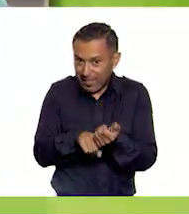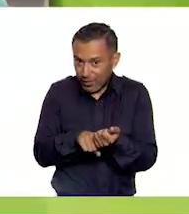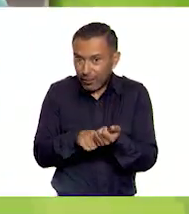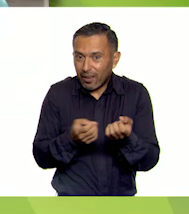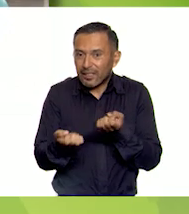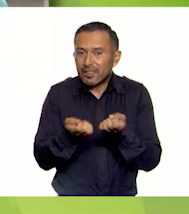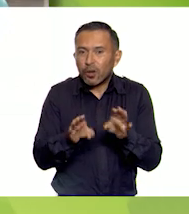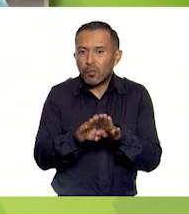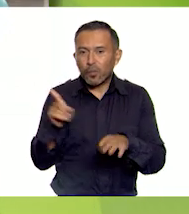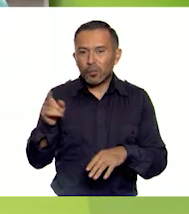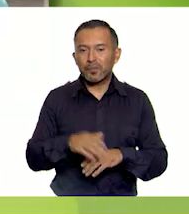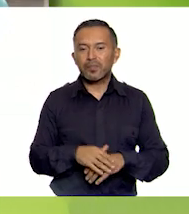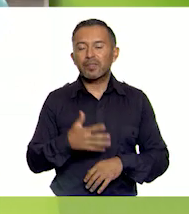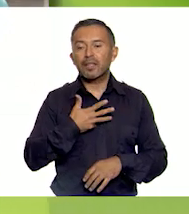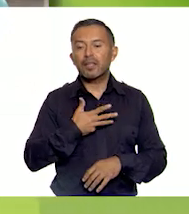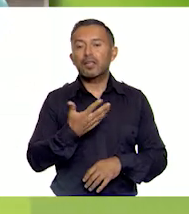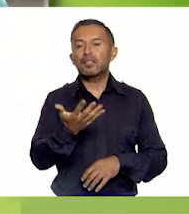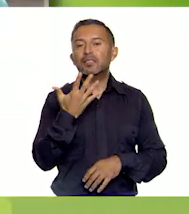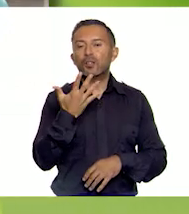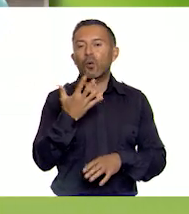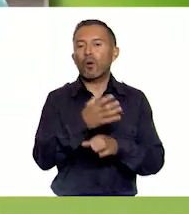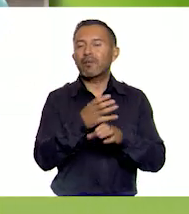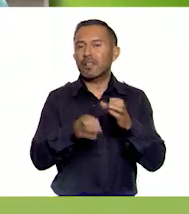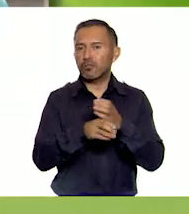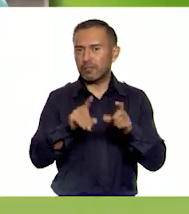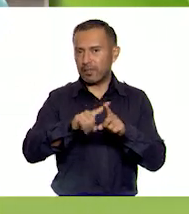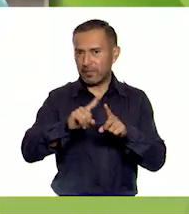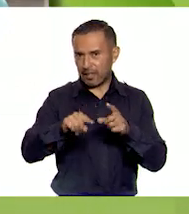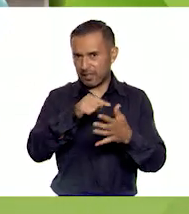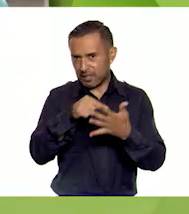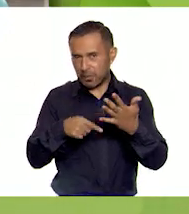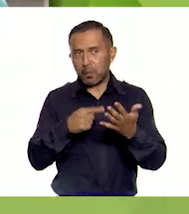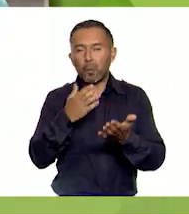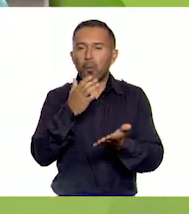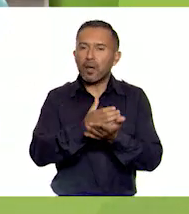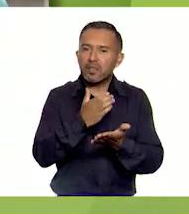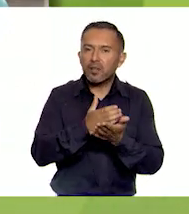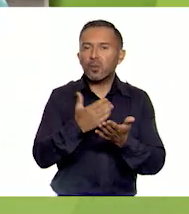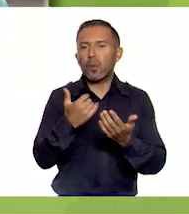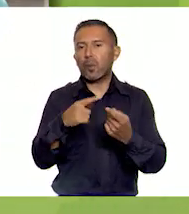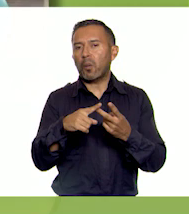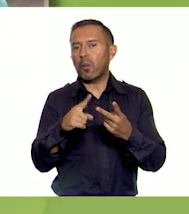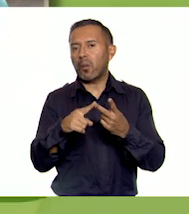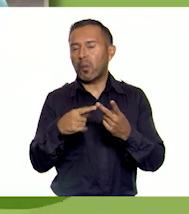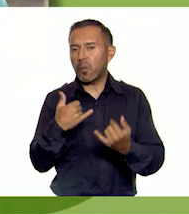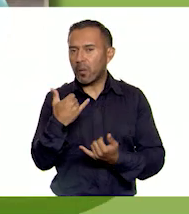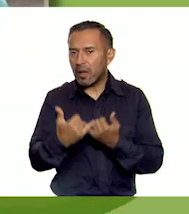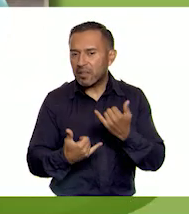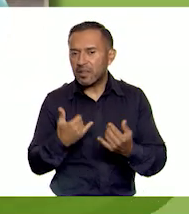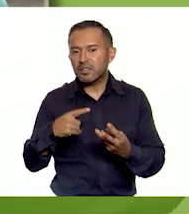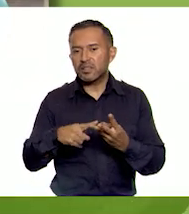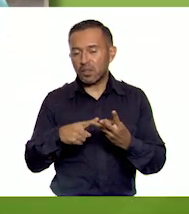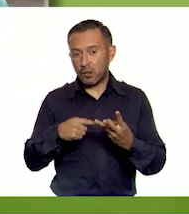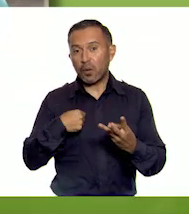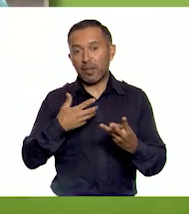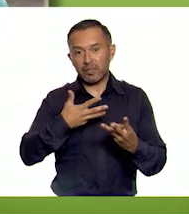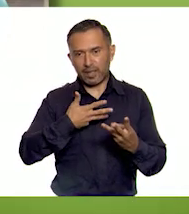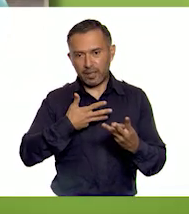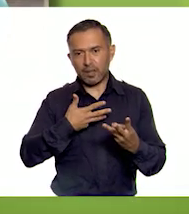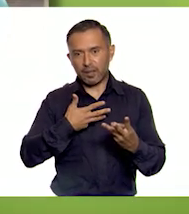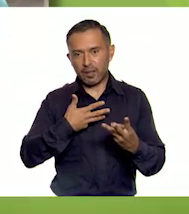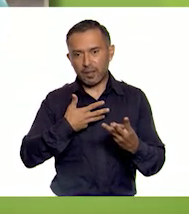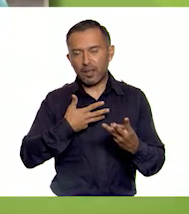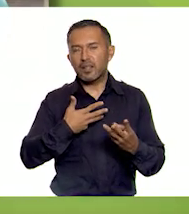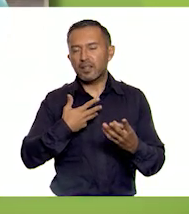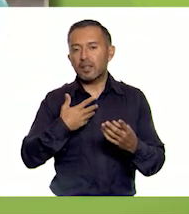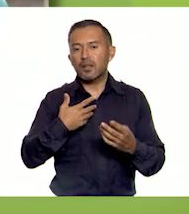vamos a ocupar cinco objetos que encuentras en casa. Pueden ser cuadernos, juguetes y, en este caso, yo voy a ocupar